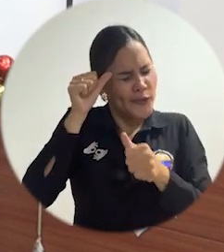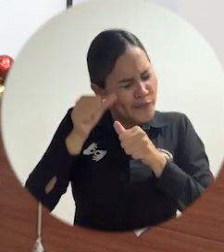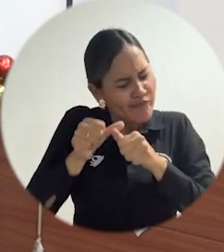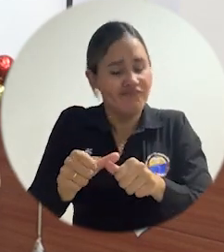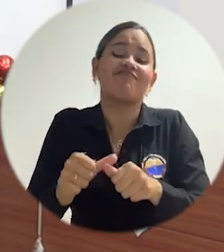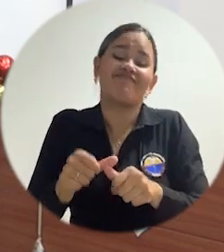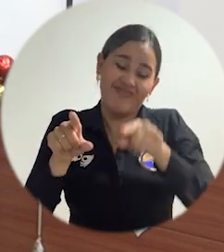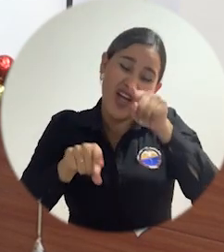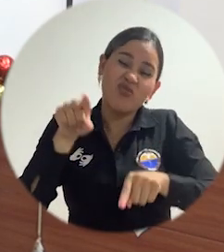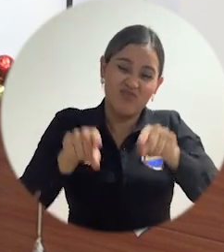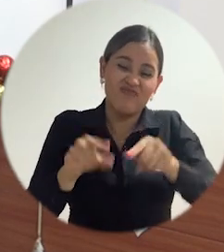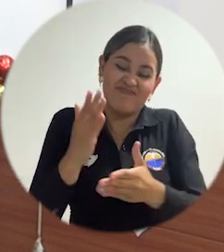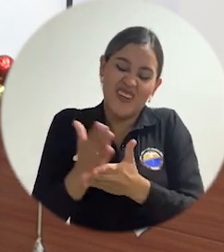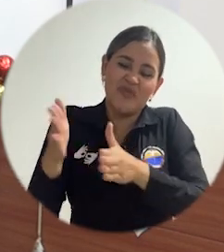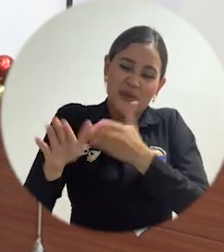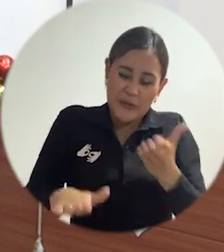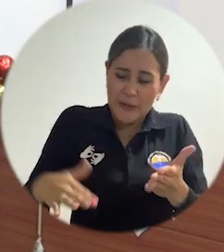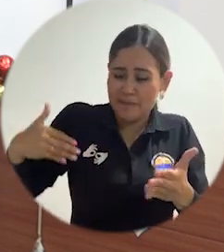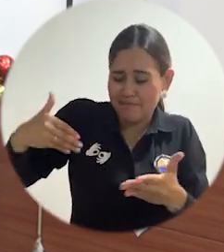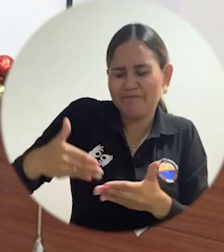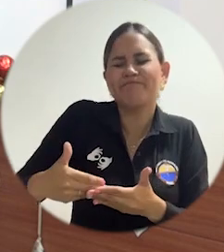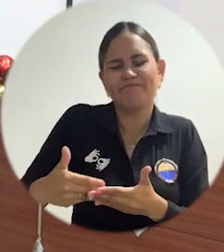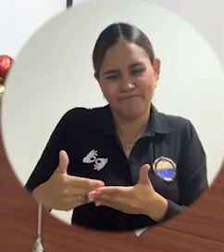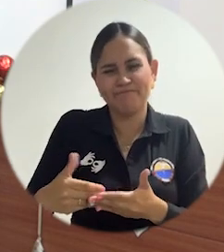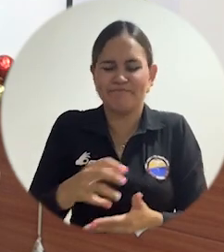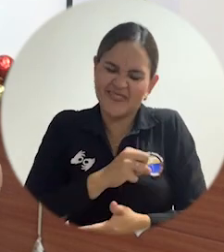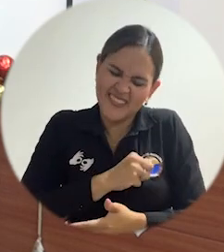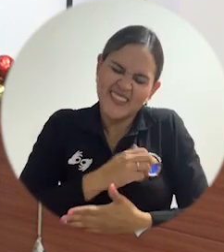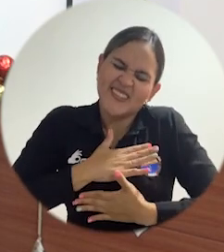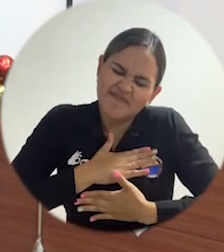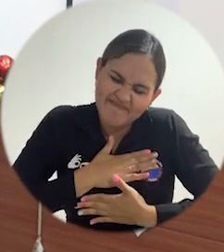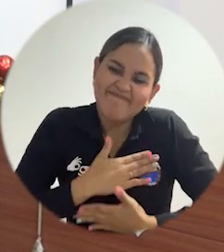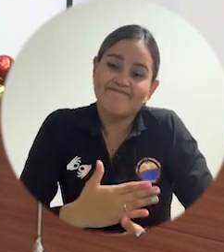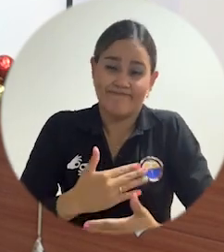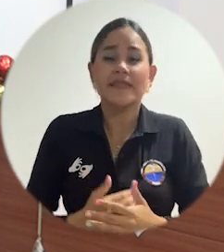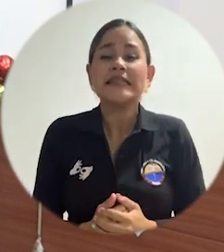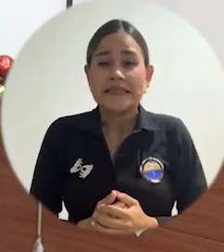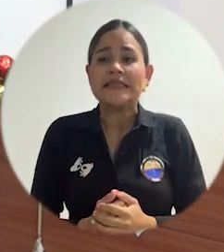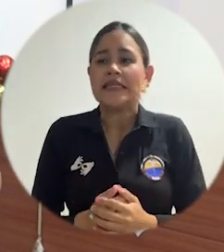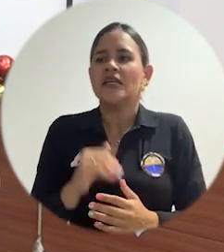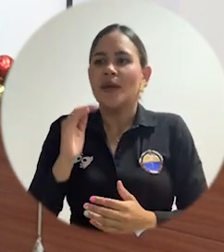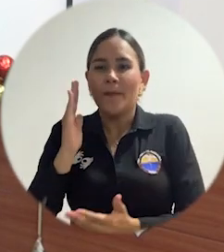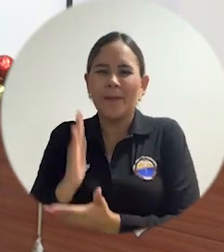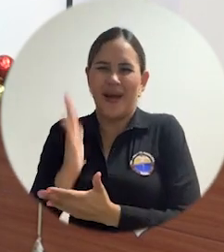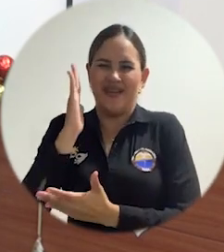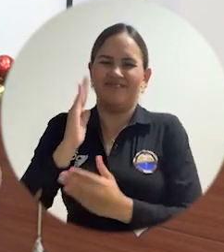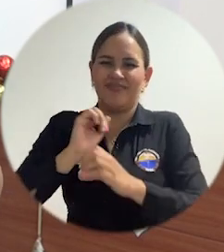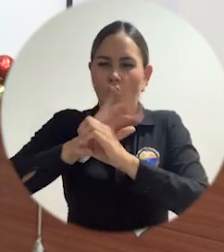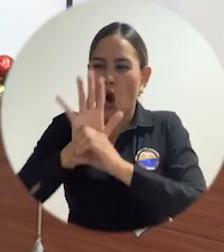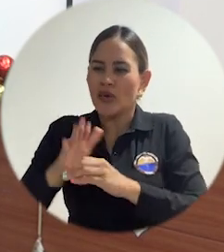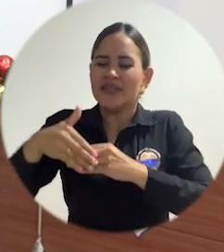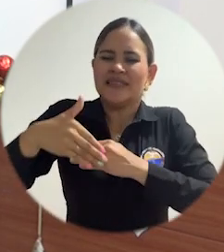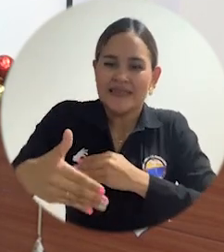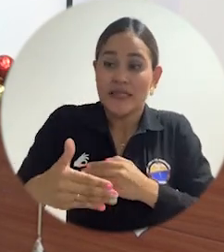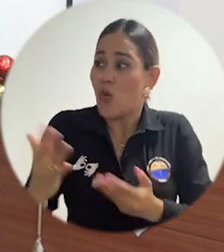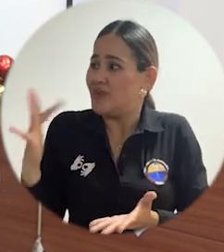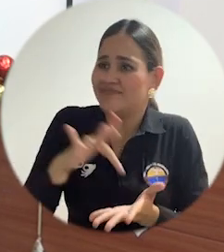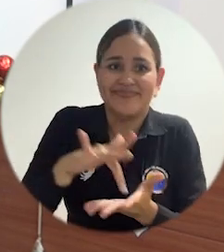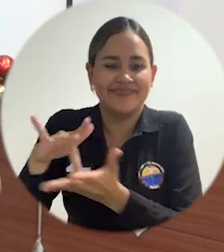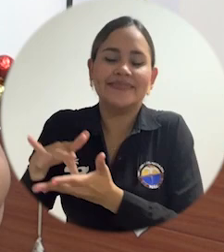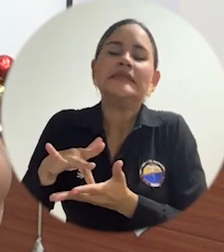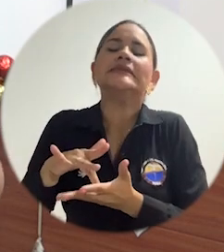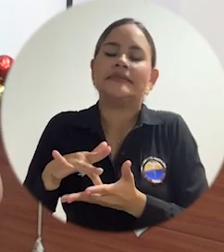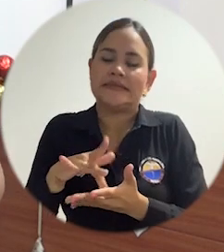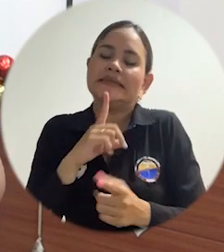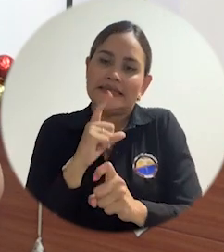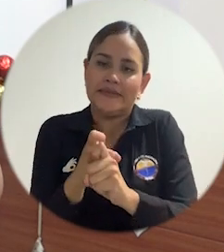Quiero también expresar mis condolencias a las familias de quienes nos perdimos en este periodo. El tránsito de la pospandemia fue desafiante